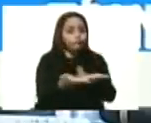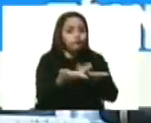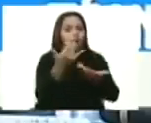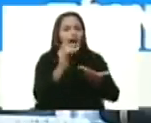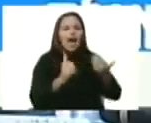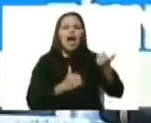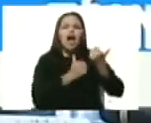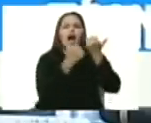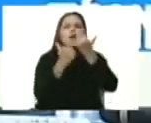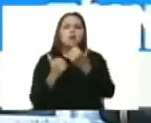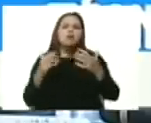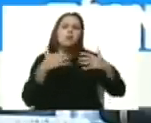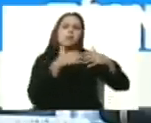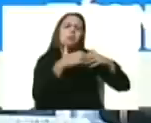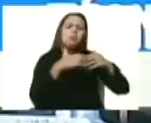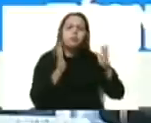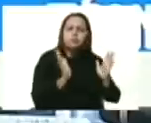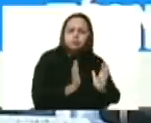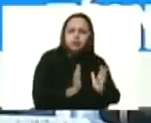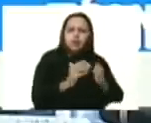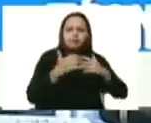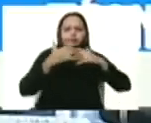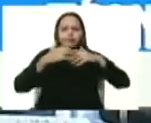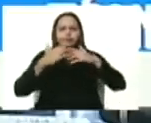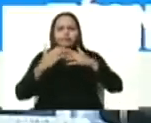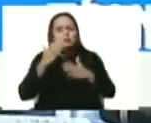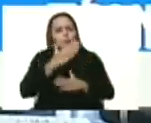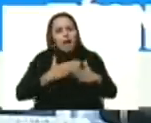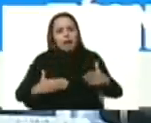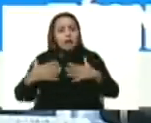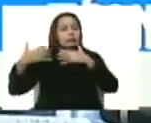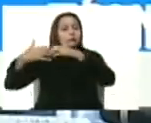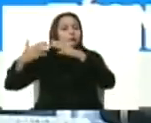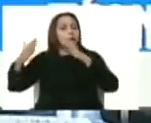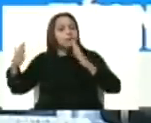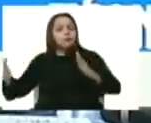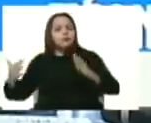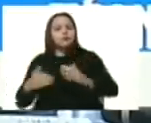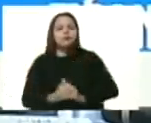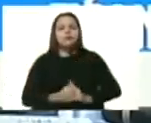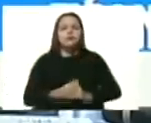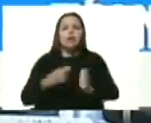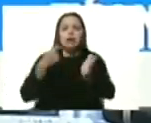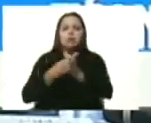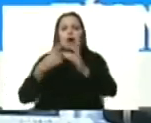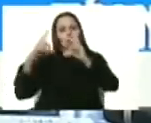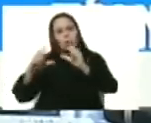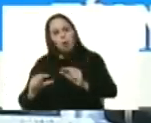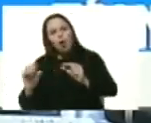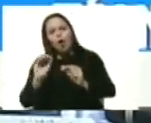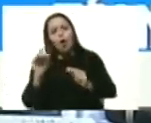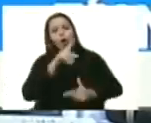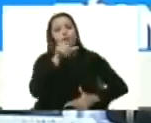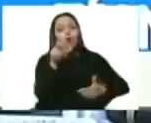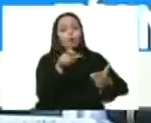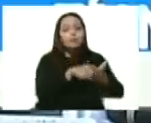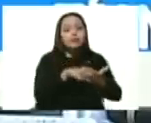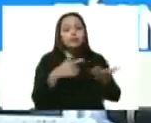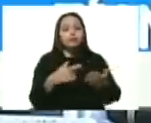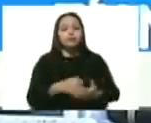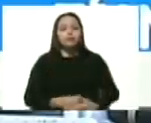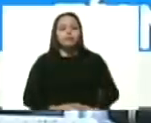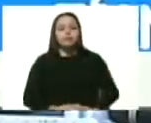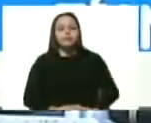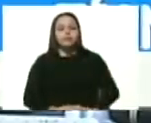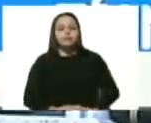apoyo a la pequeña, a la mediana y grandes industrias a través de las exoneraciones totales o parciales. Es decir, que lo que se